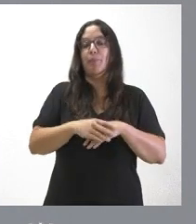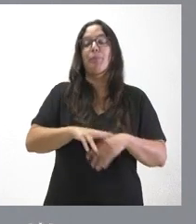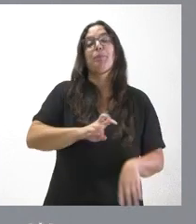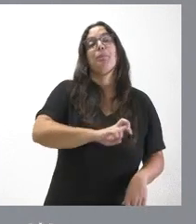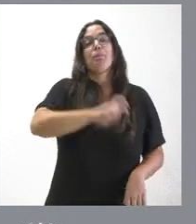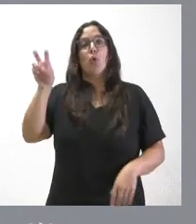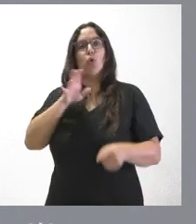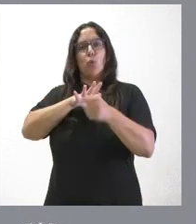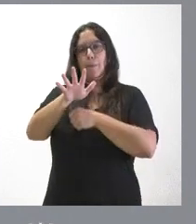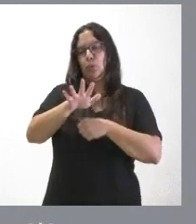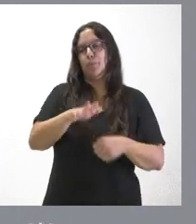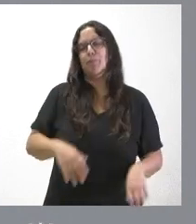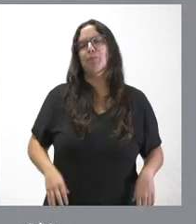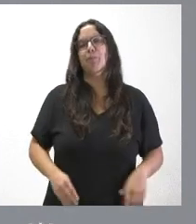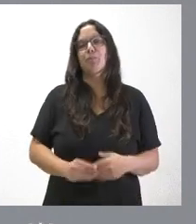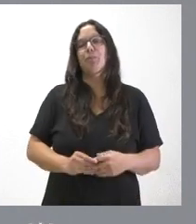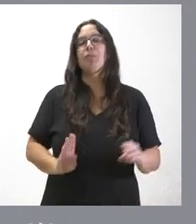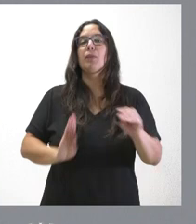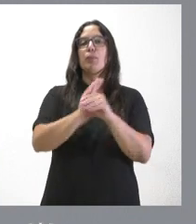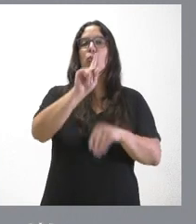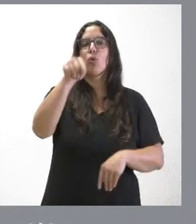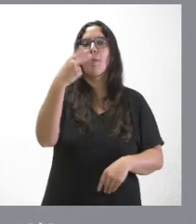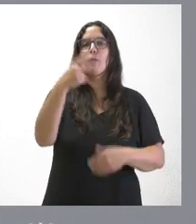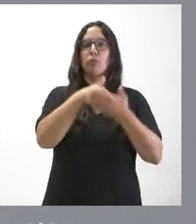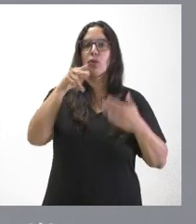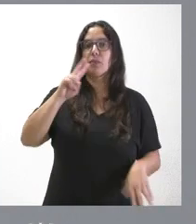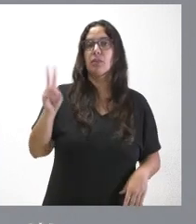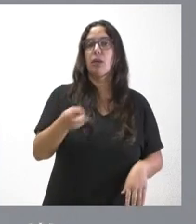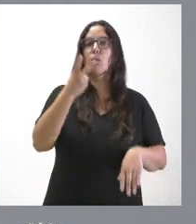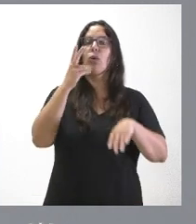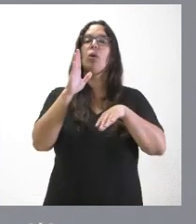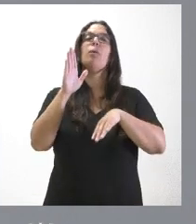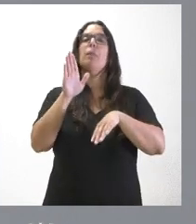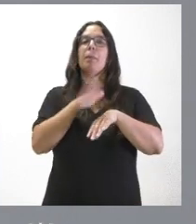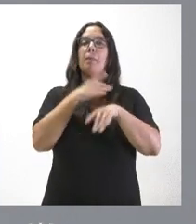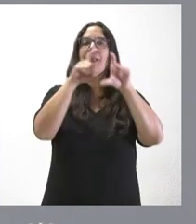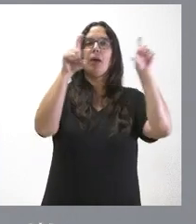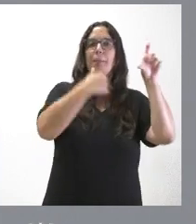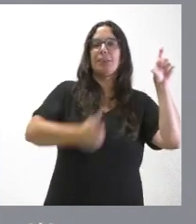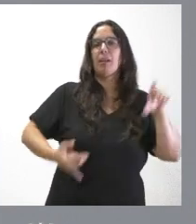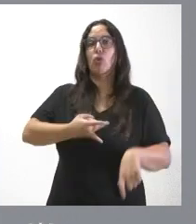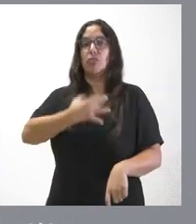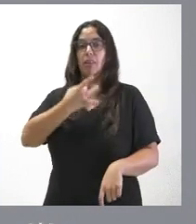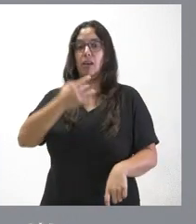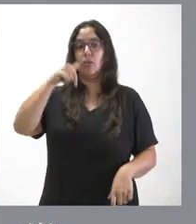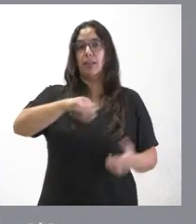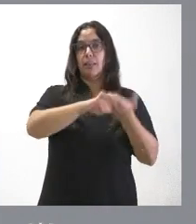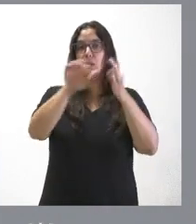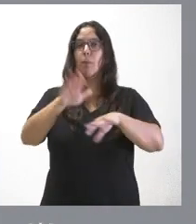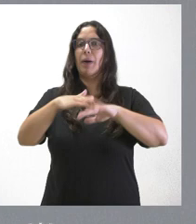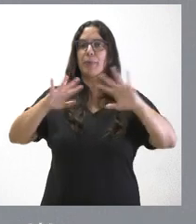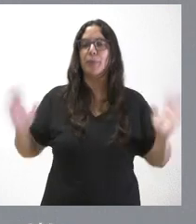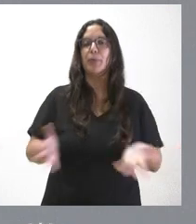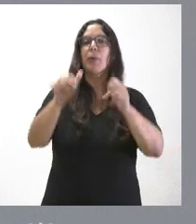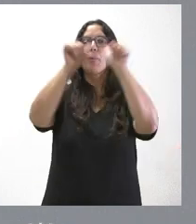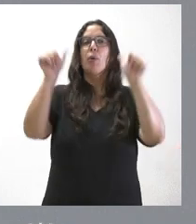ámbito de cosas, destinamos 1,2 millones de euros a los agentes económicos y sociales de Castilla y León para impulsar el modelo